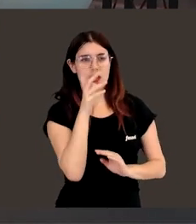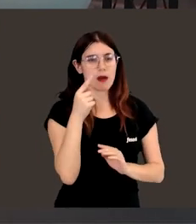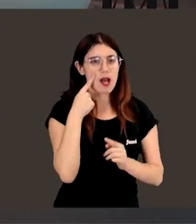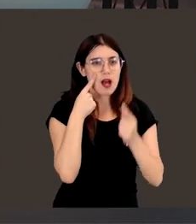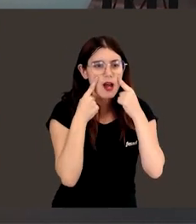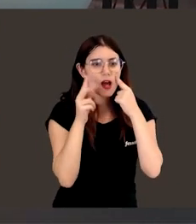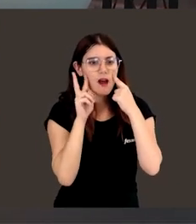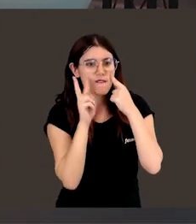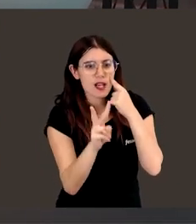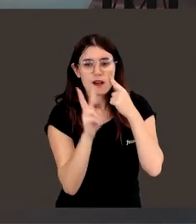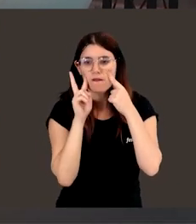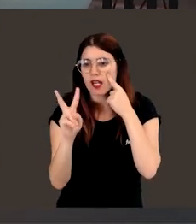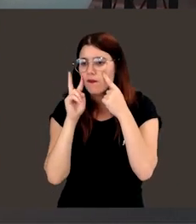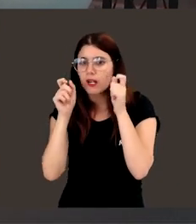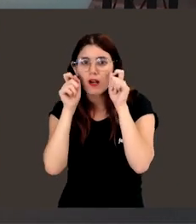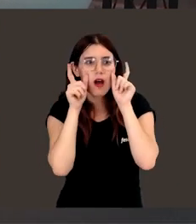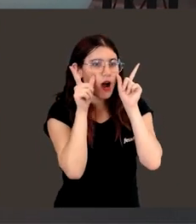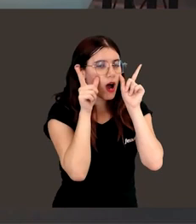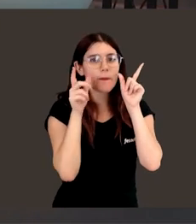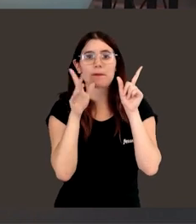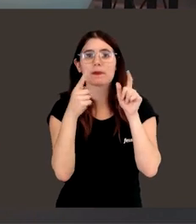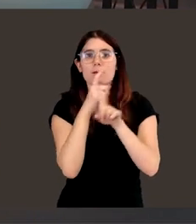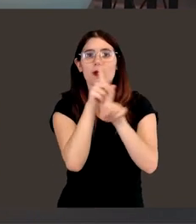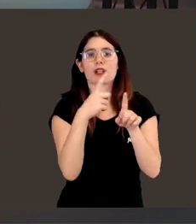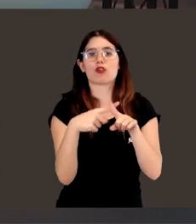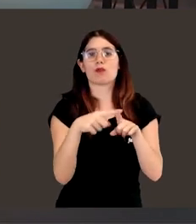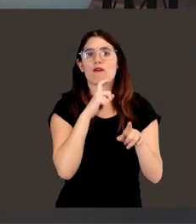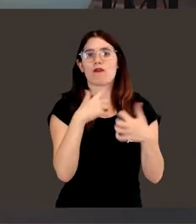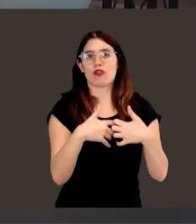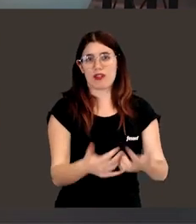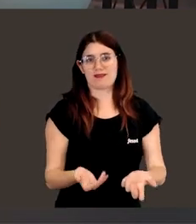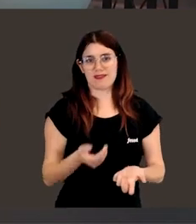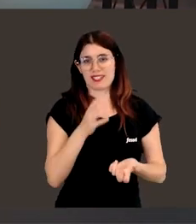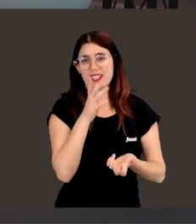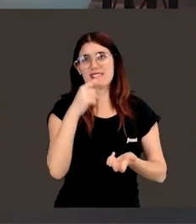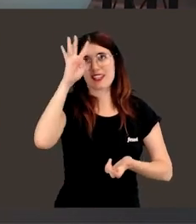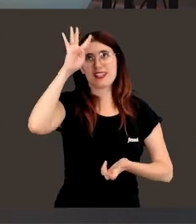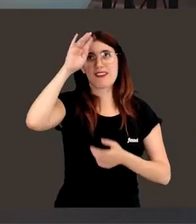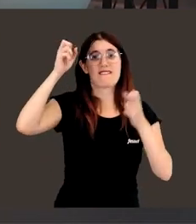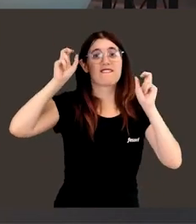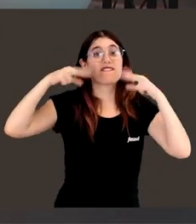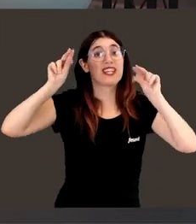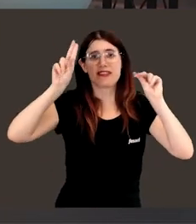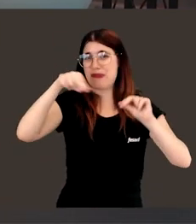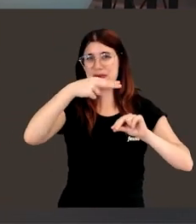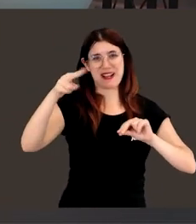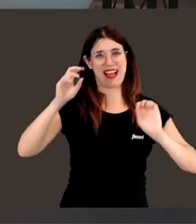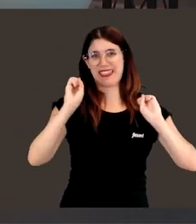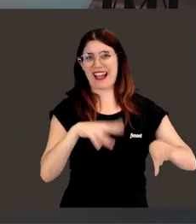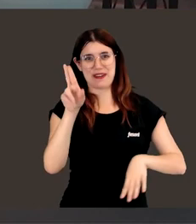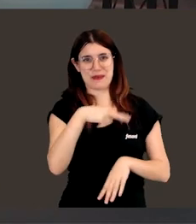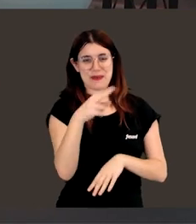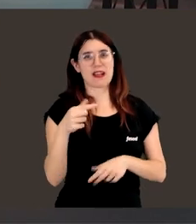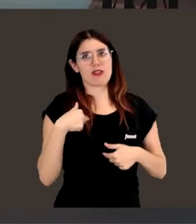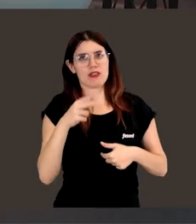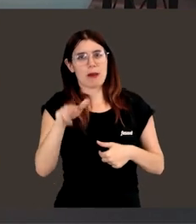o vean el mundo, que abran los ojos, y se pregunten cómo funciona todo. Y que no dejen de soñar, que no dejen de soñar, por supuesto, no dejen de soñar, yo